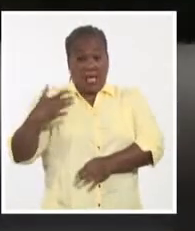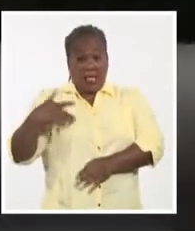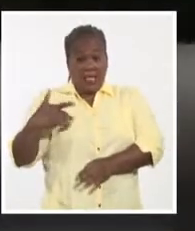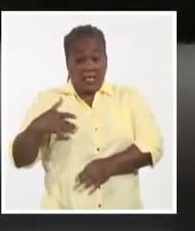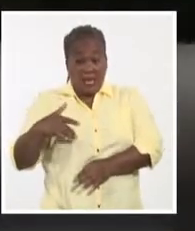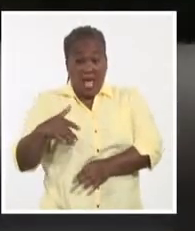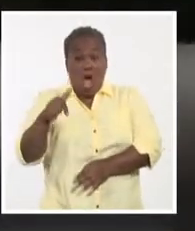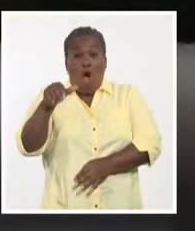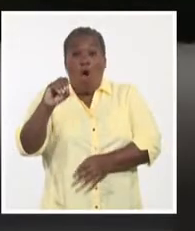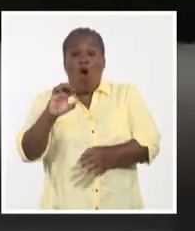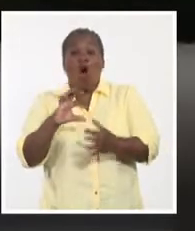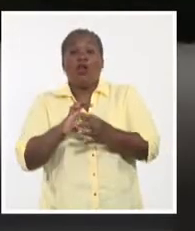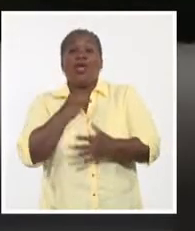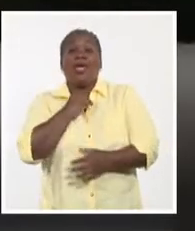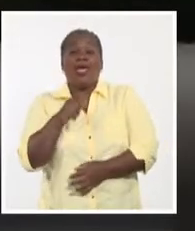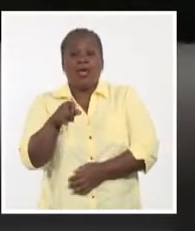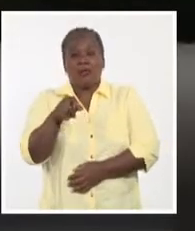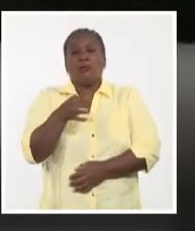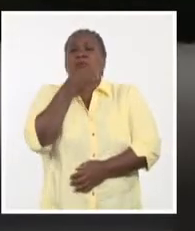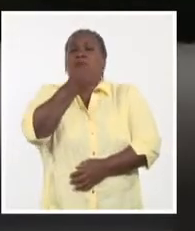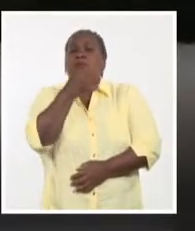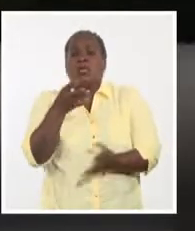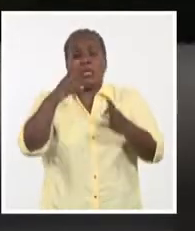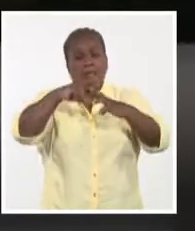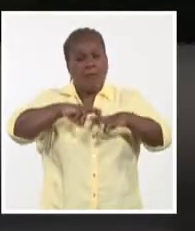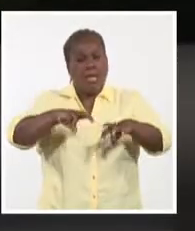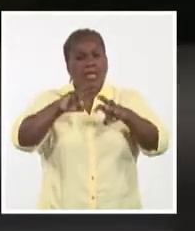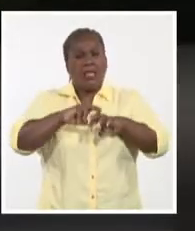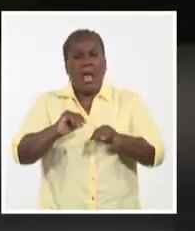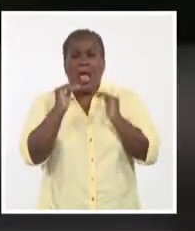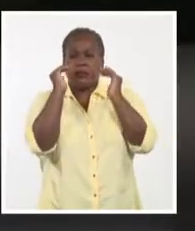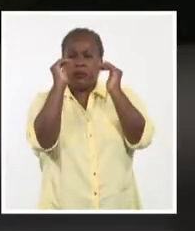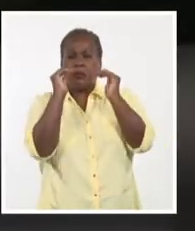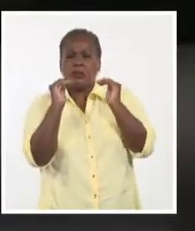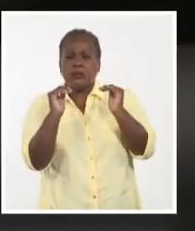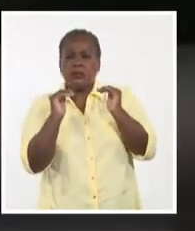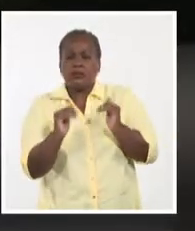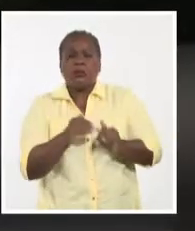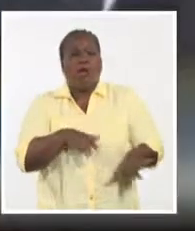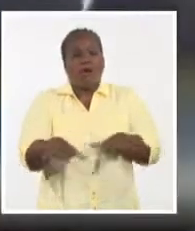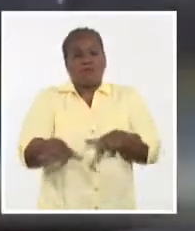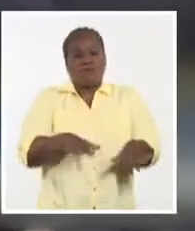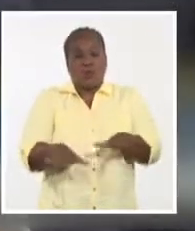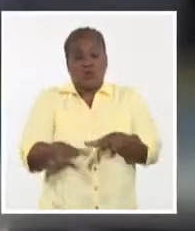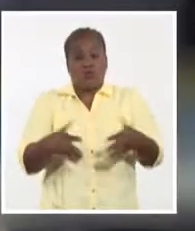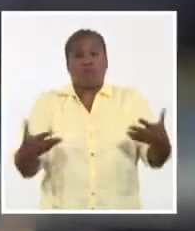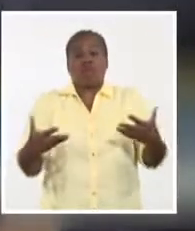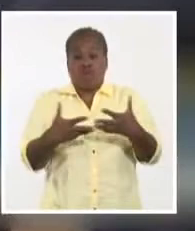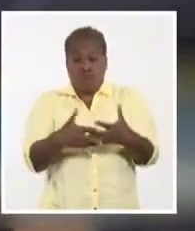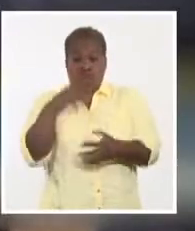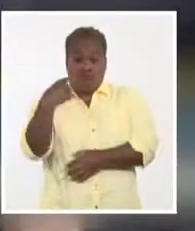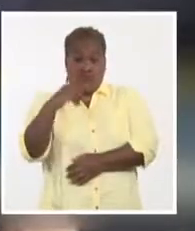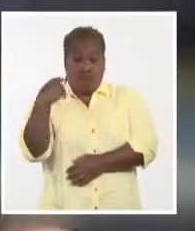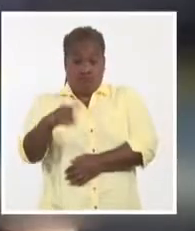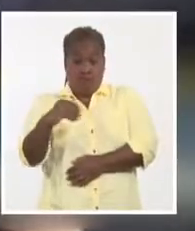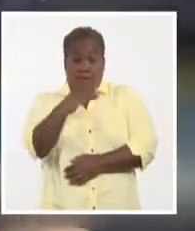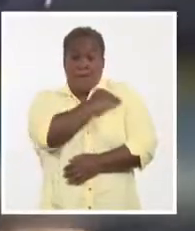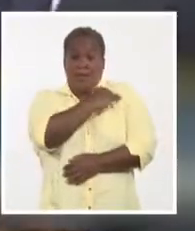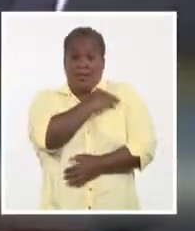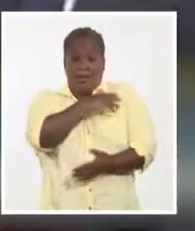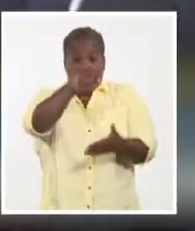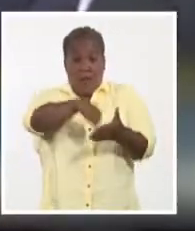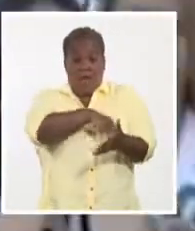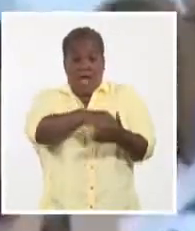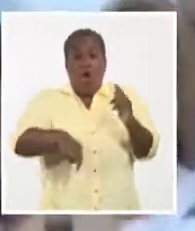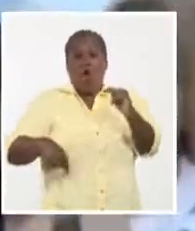Jorge Tayana, informó que investigará exhaustivamente todas las acciones relacionadas con el ejercicio militar planificado